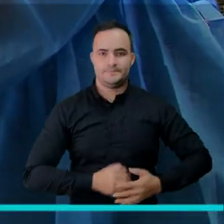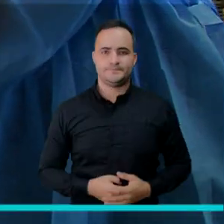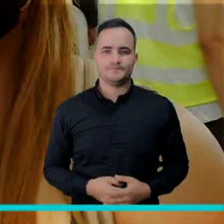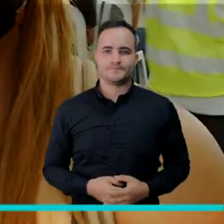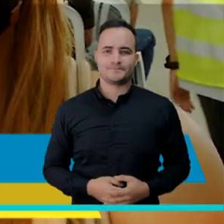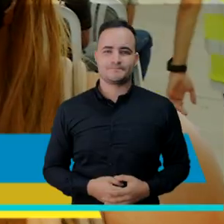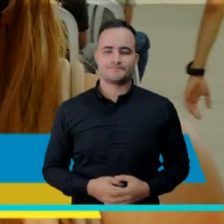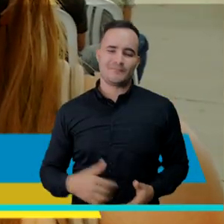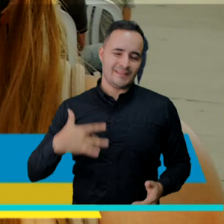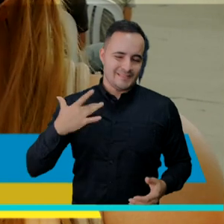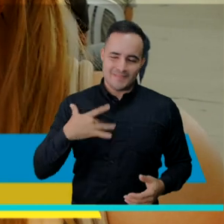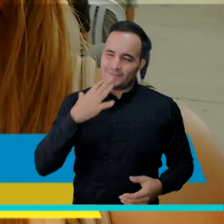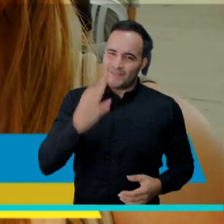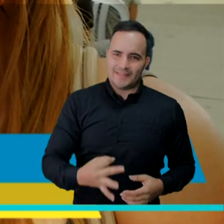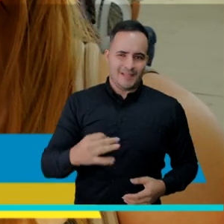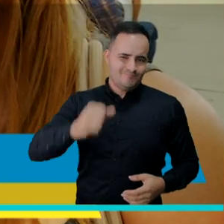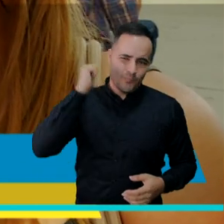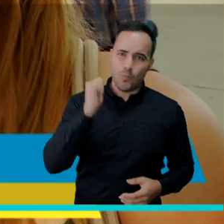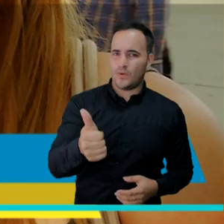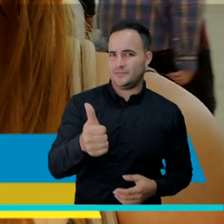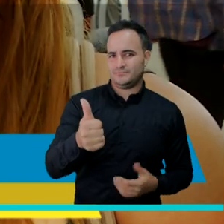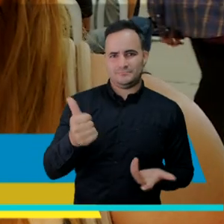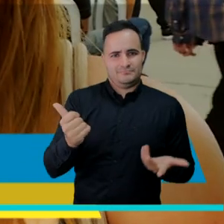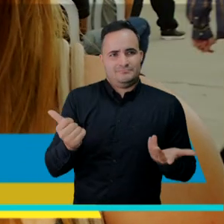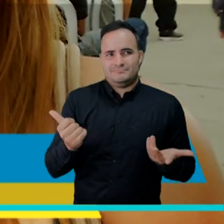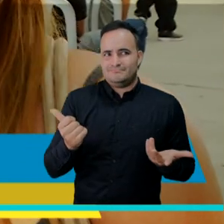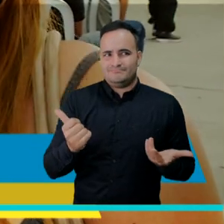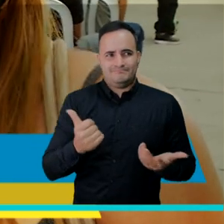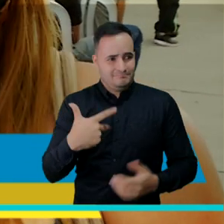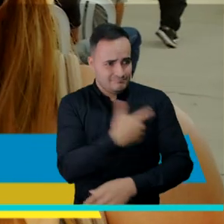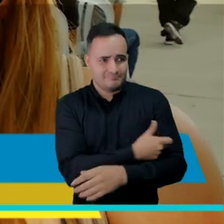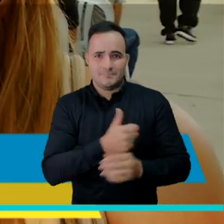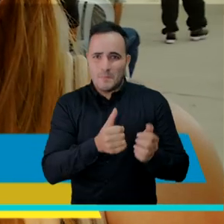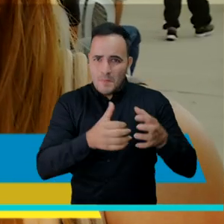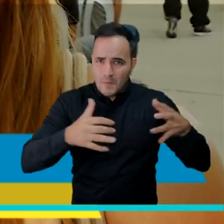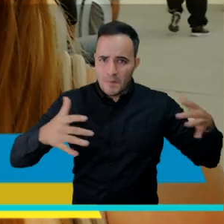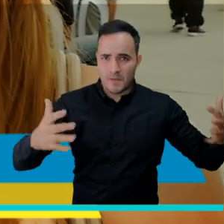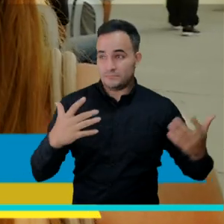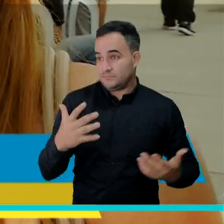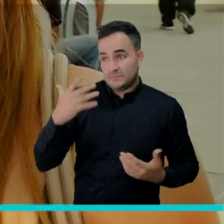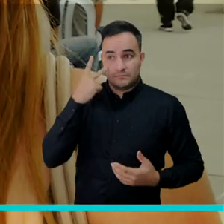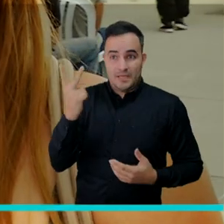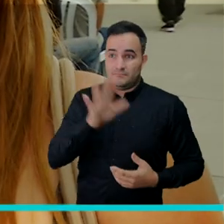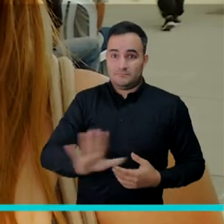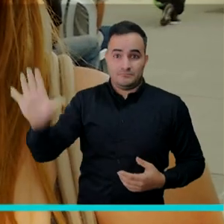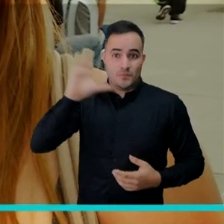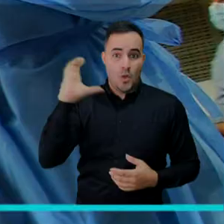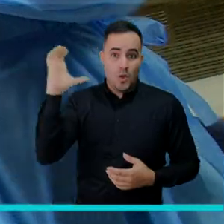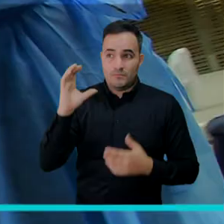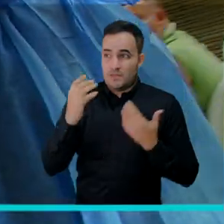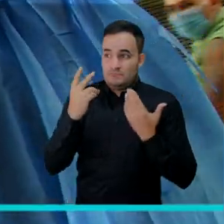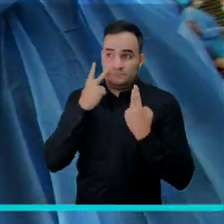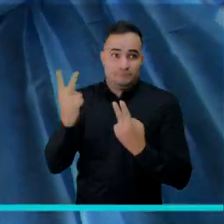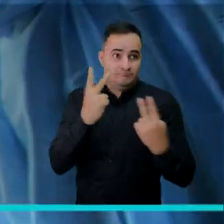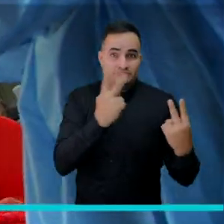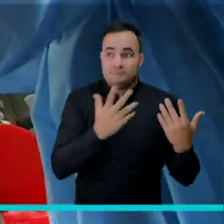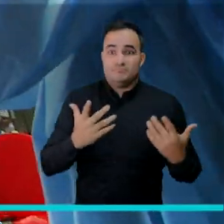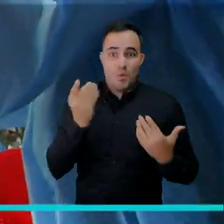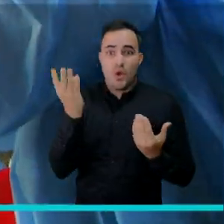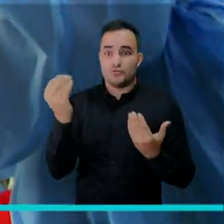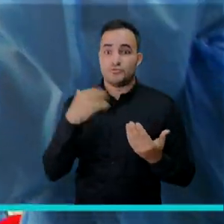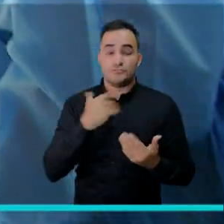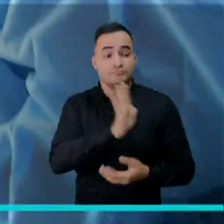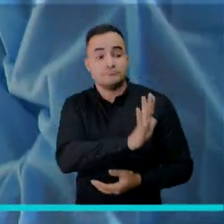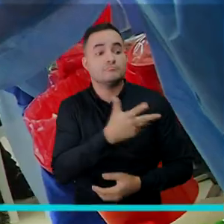Creo que es algo bueno porque todos lo necesitamos, ya es una realidad en el país de que tenemos que vacunarnos, ya va ser necesario